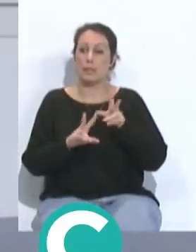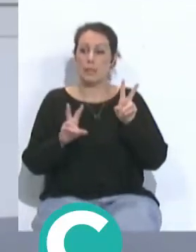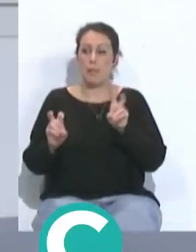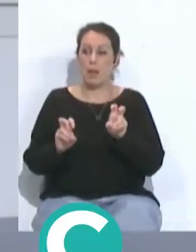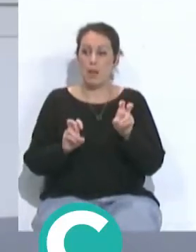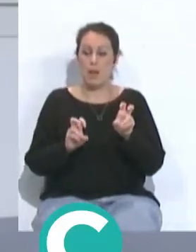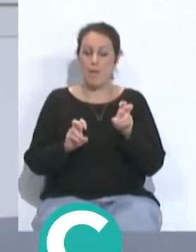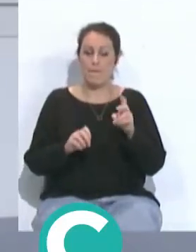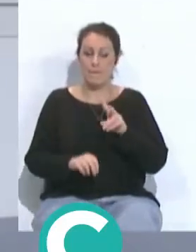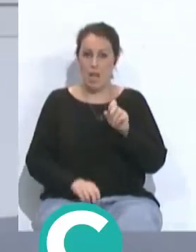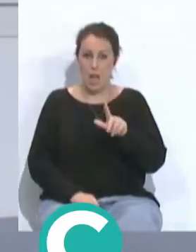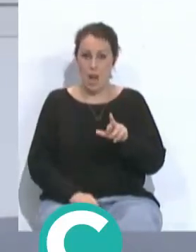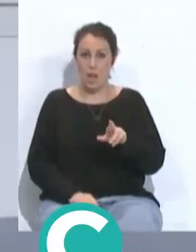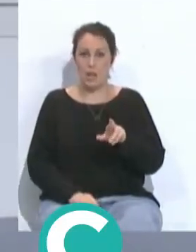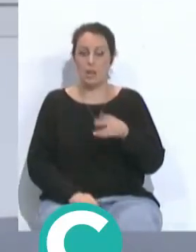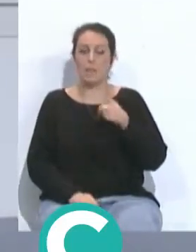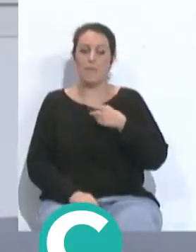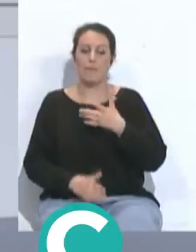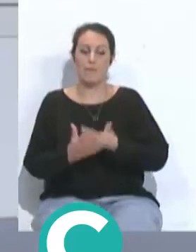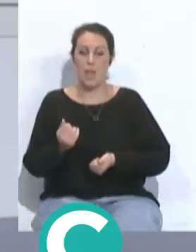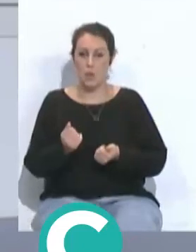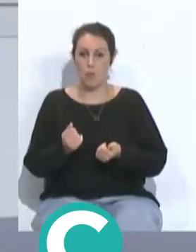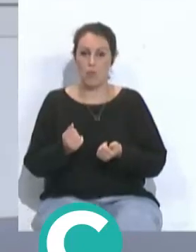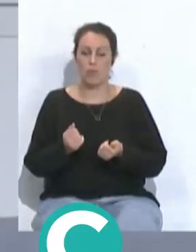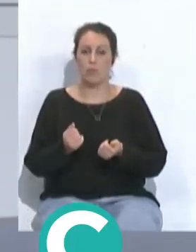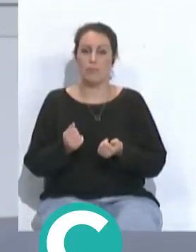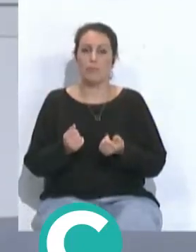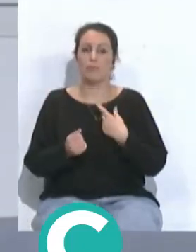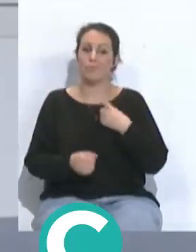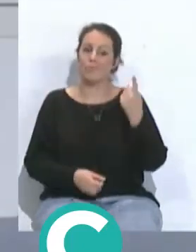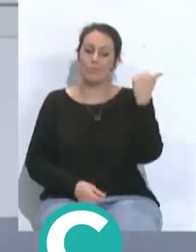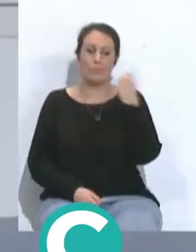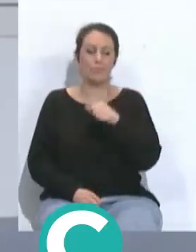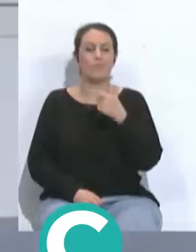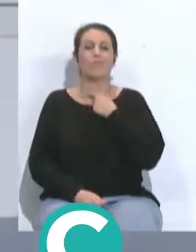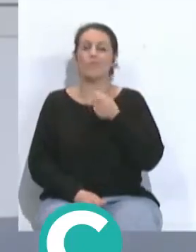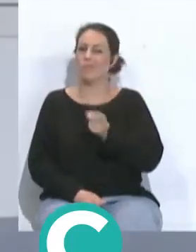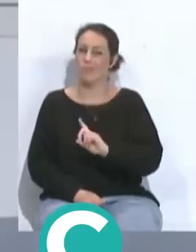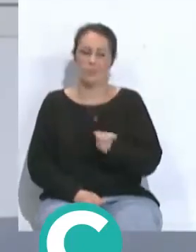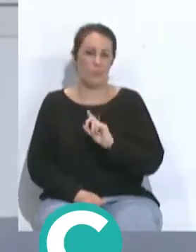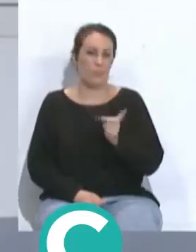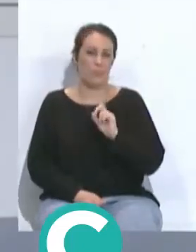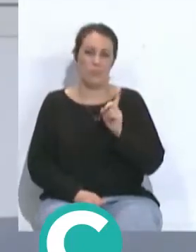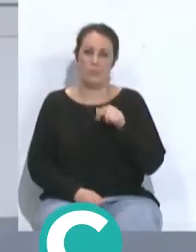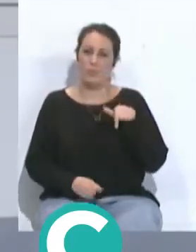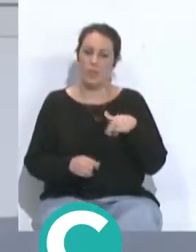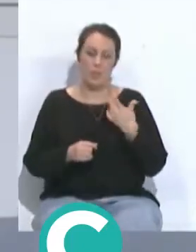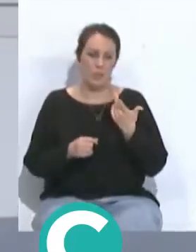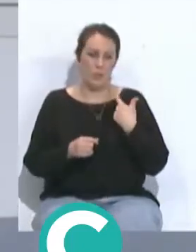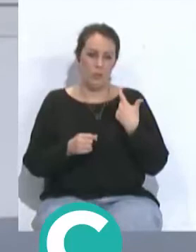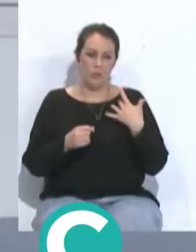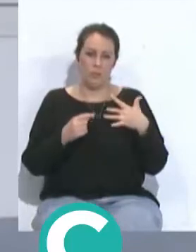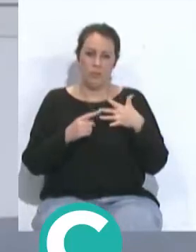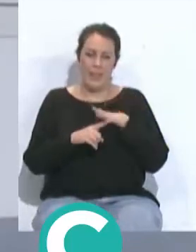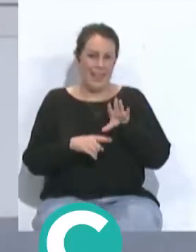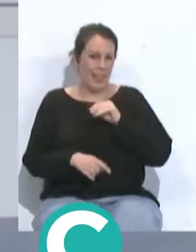bar y de los errores que a él no le gusta que eso se saque de contexto porque